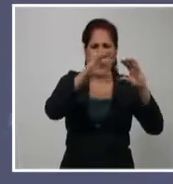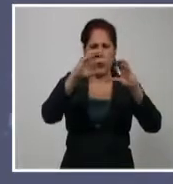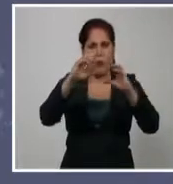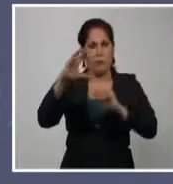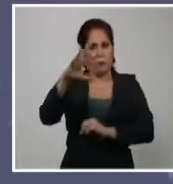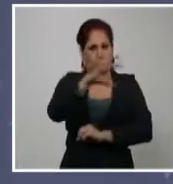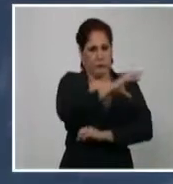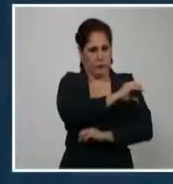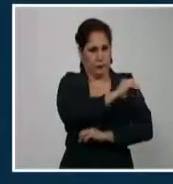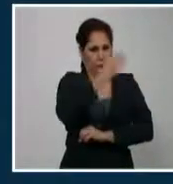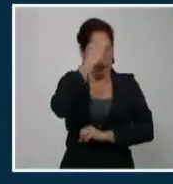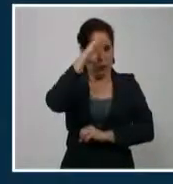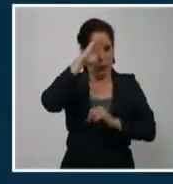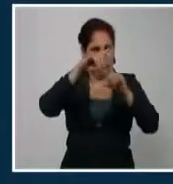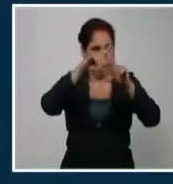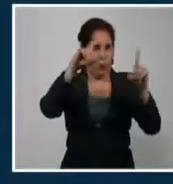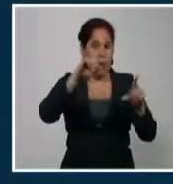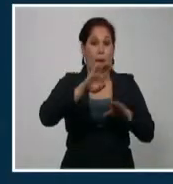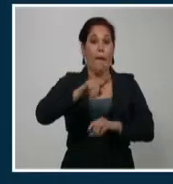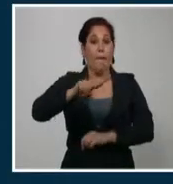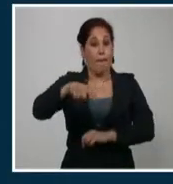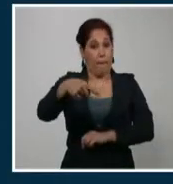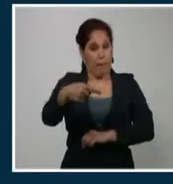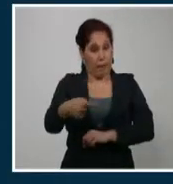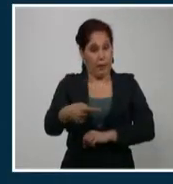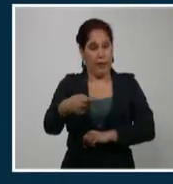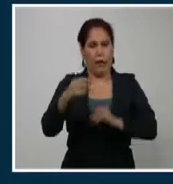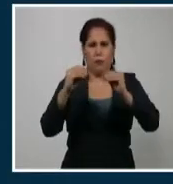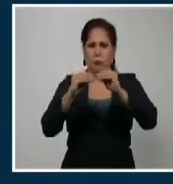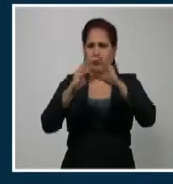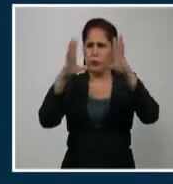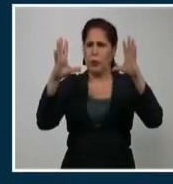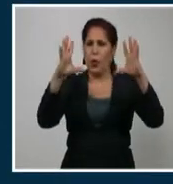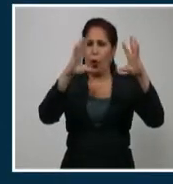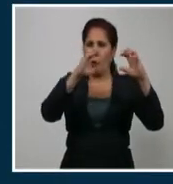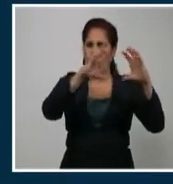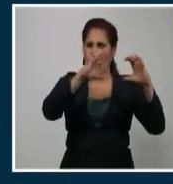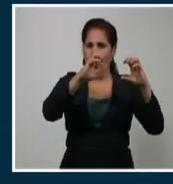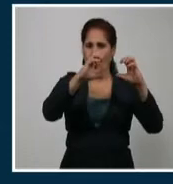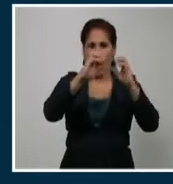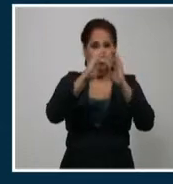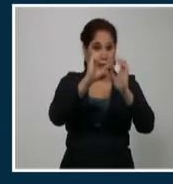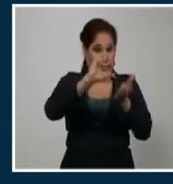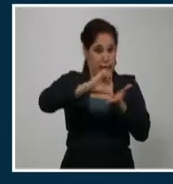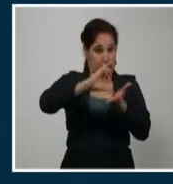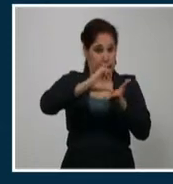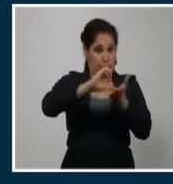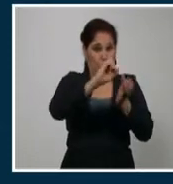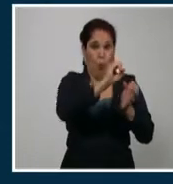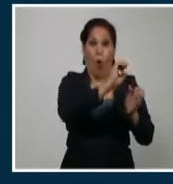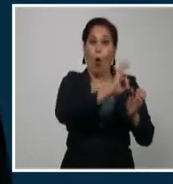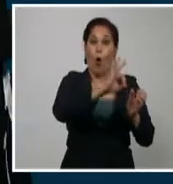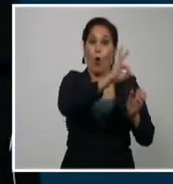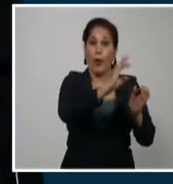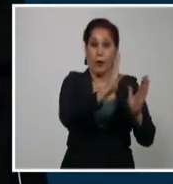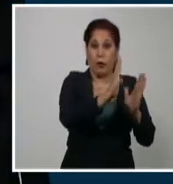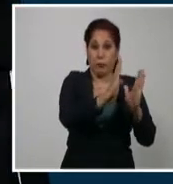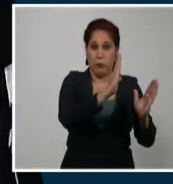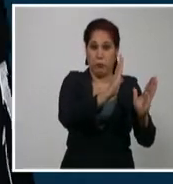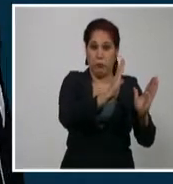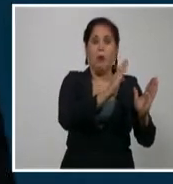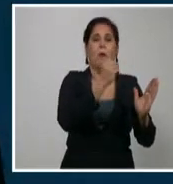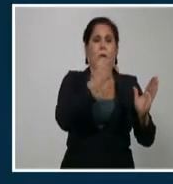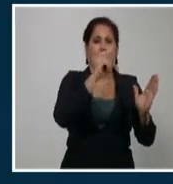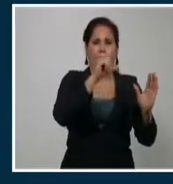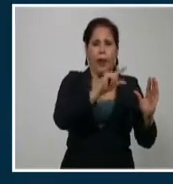resto de nuestro país. Para mañana se pronostica un amanecer con poca nubosidad en las regiones central y oriental y estará con predominio de